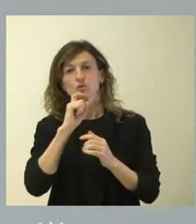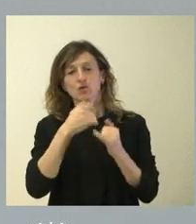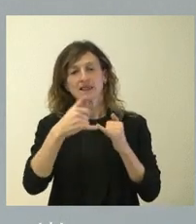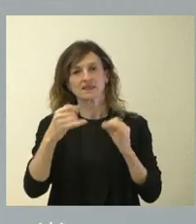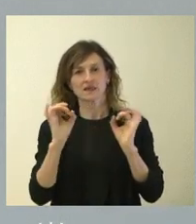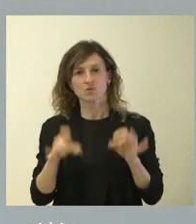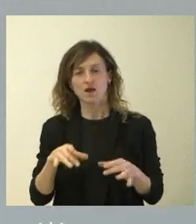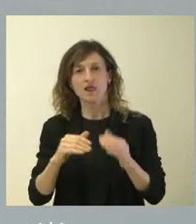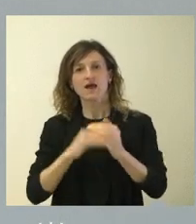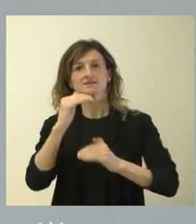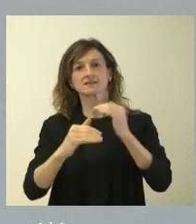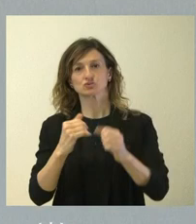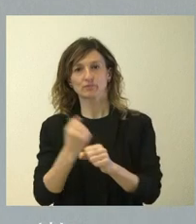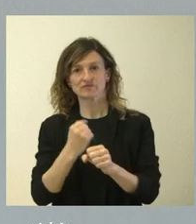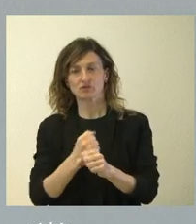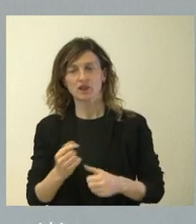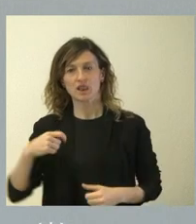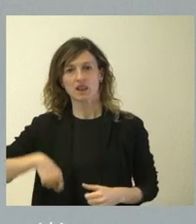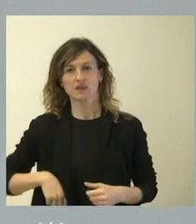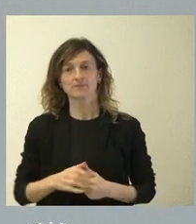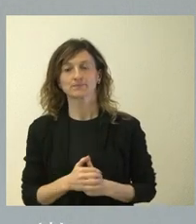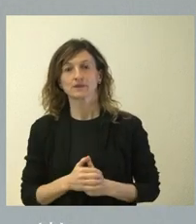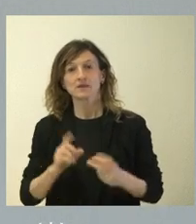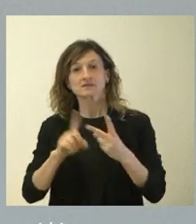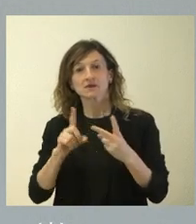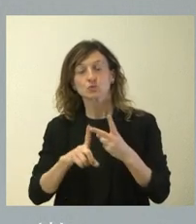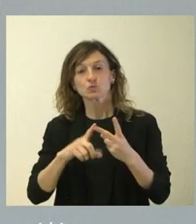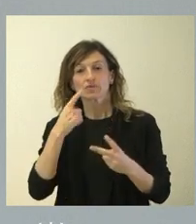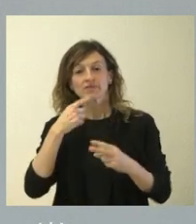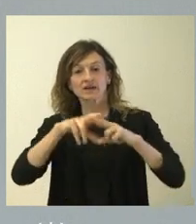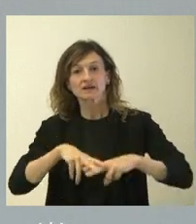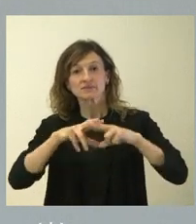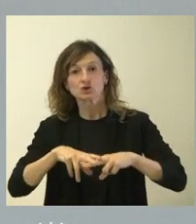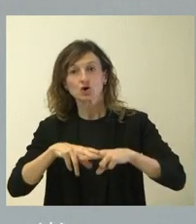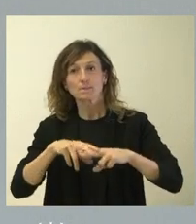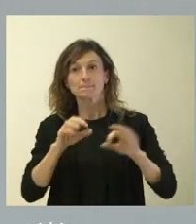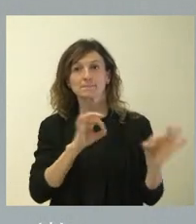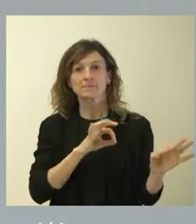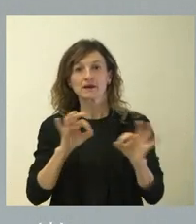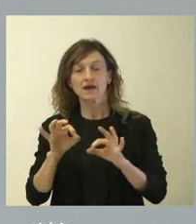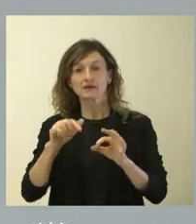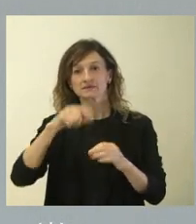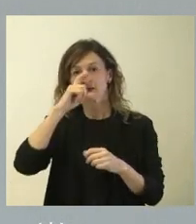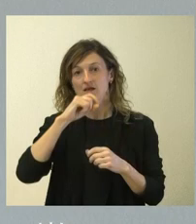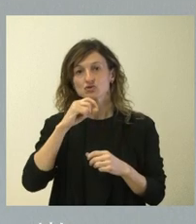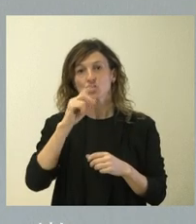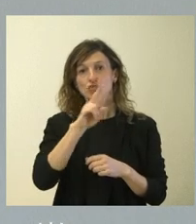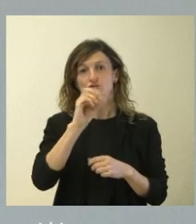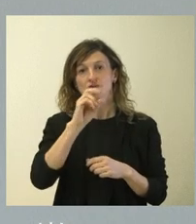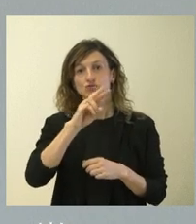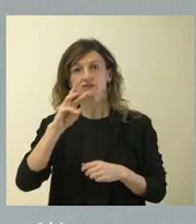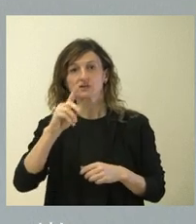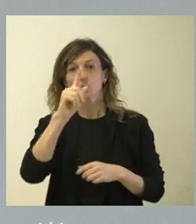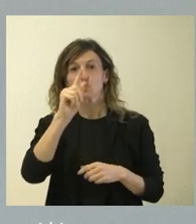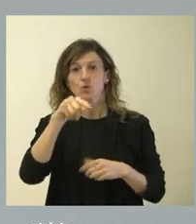esta del ascenso profesional. La segunda cuestión sobre si vamos a revisar las previsiones, la que hemos estimado para este año 2023, usted sabe que es el